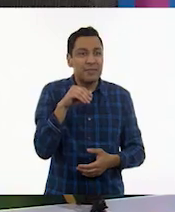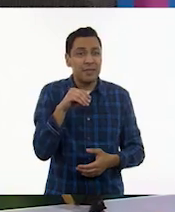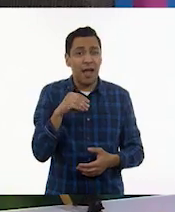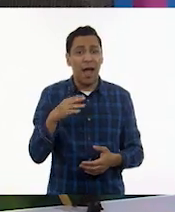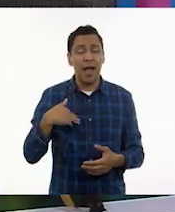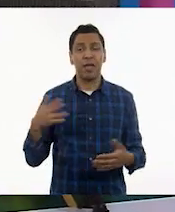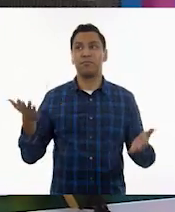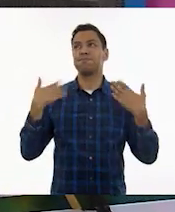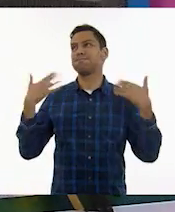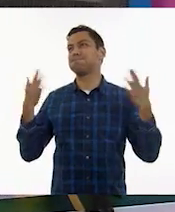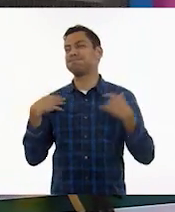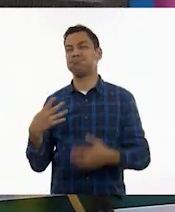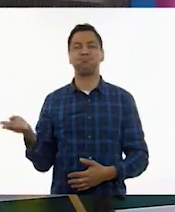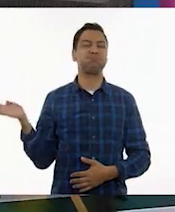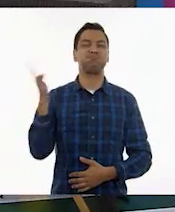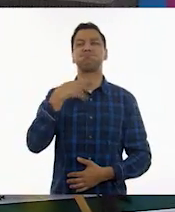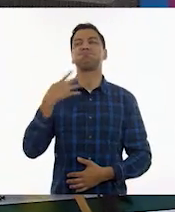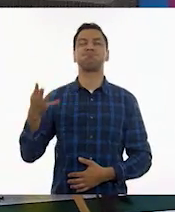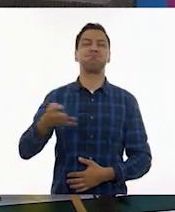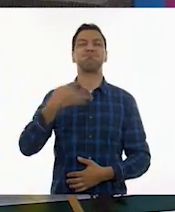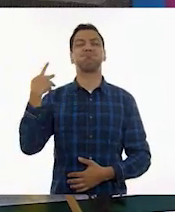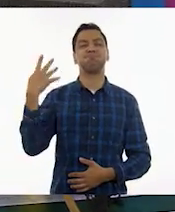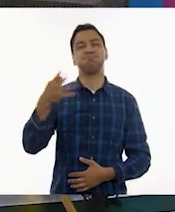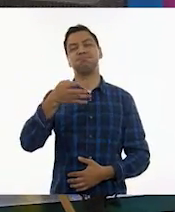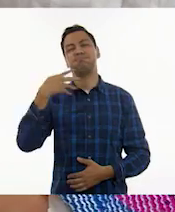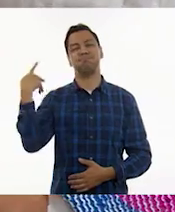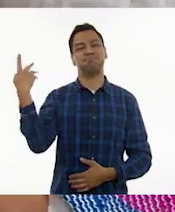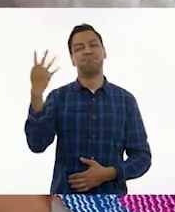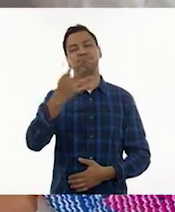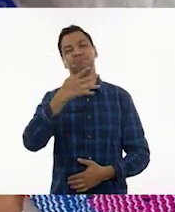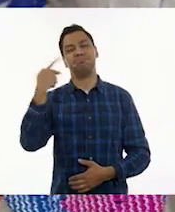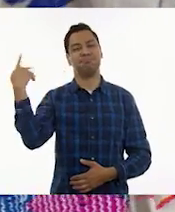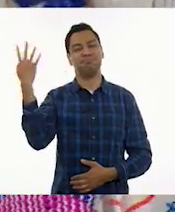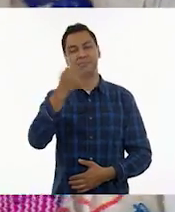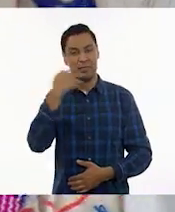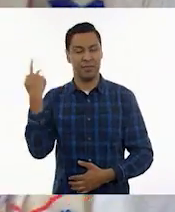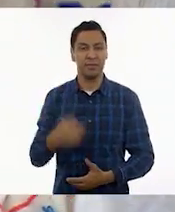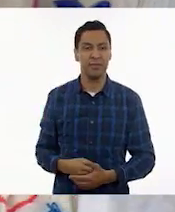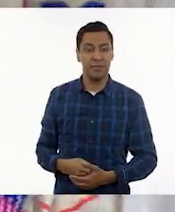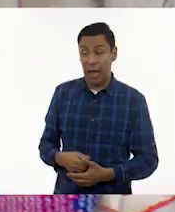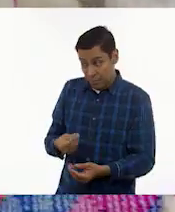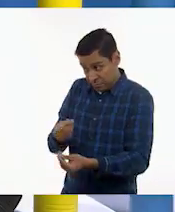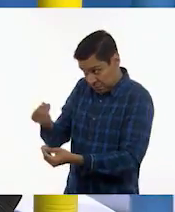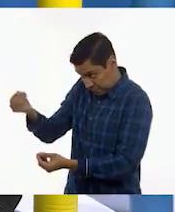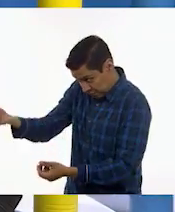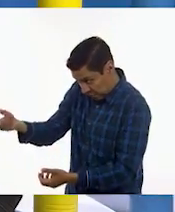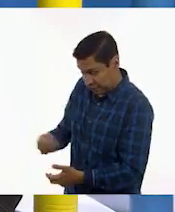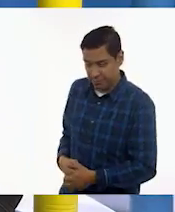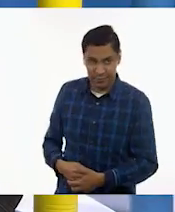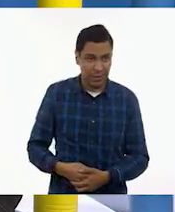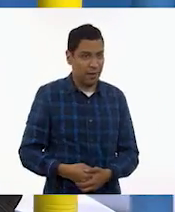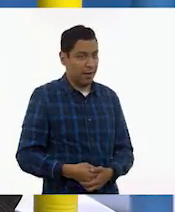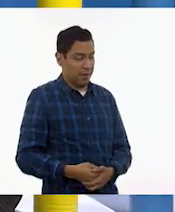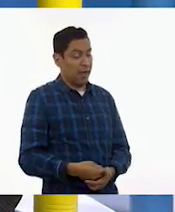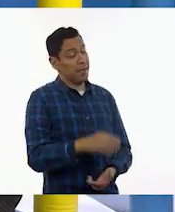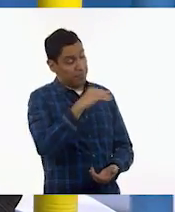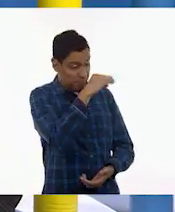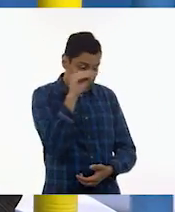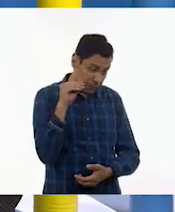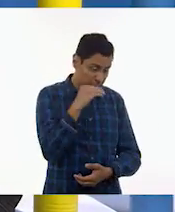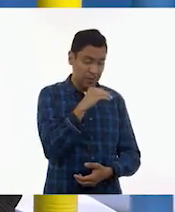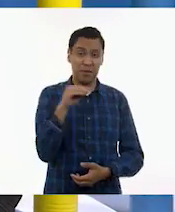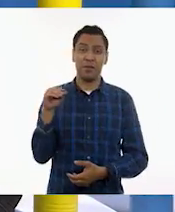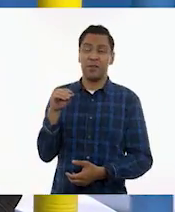abanico? Hace mucho calor aquí. ¡Un abanico, un abanico! A ver, a ver esta abuela. ¡Una